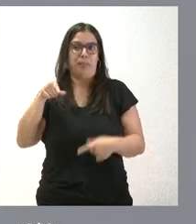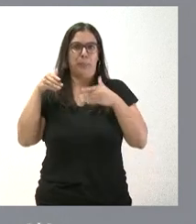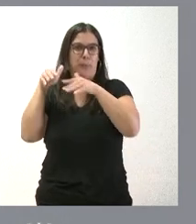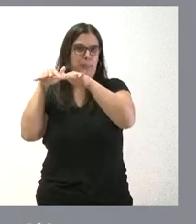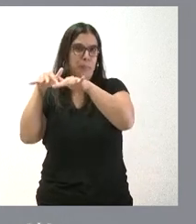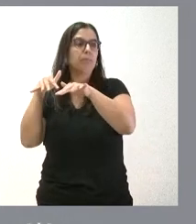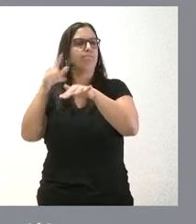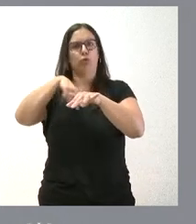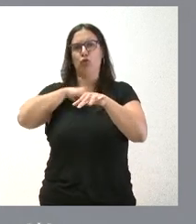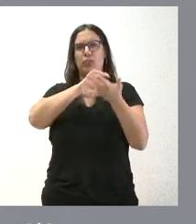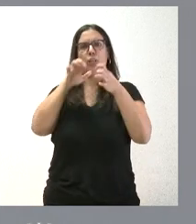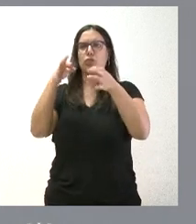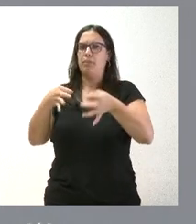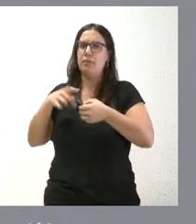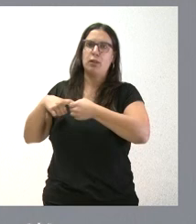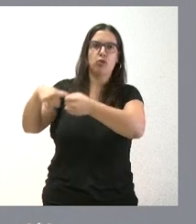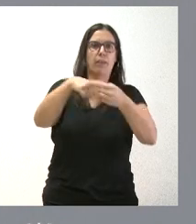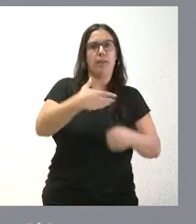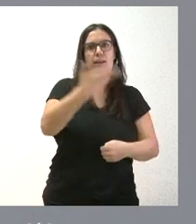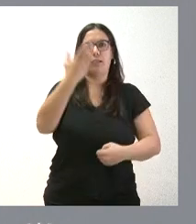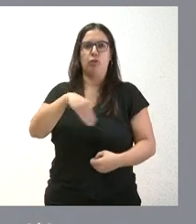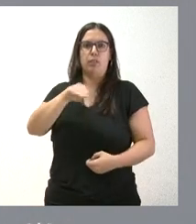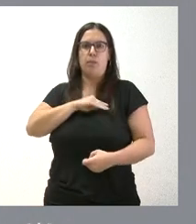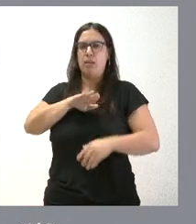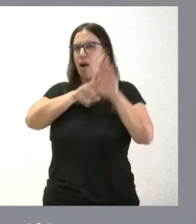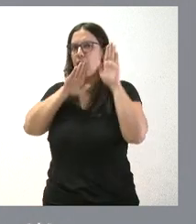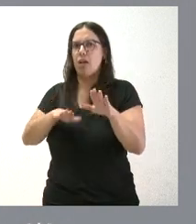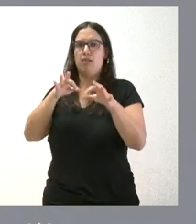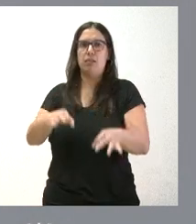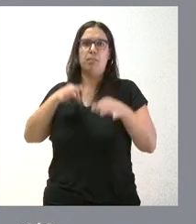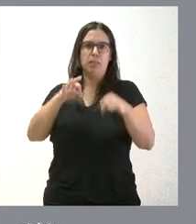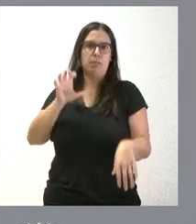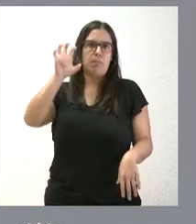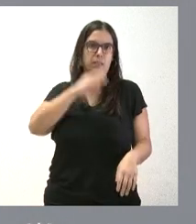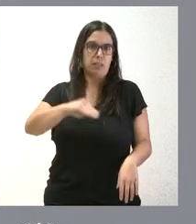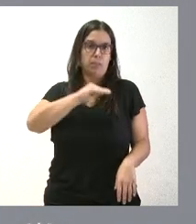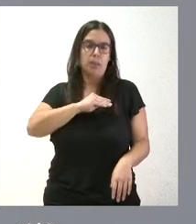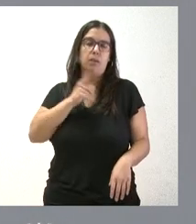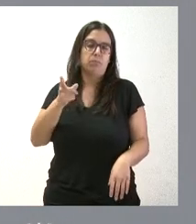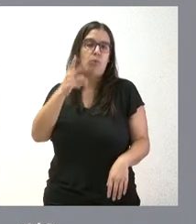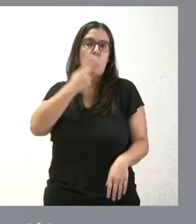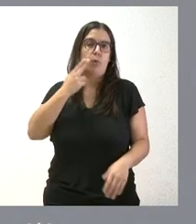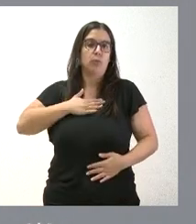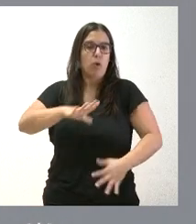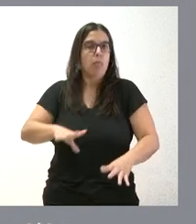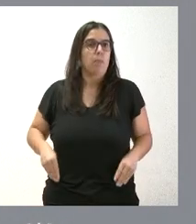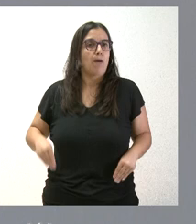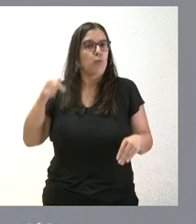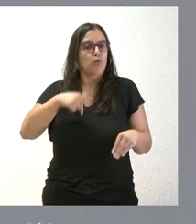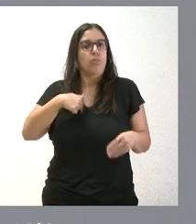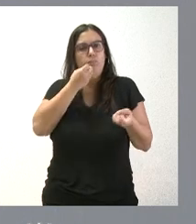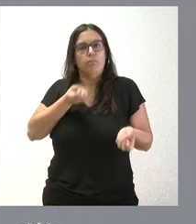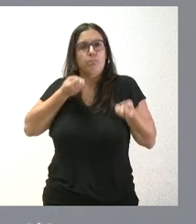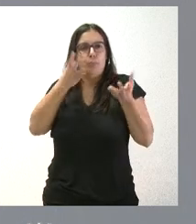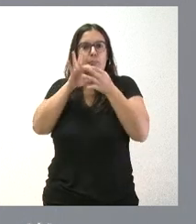León va a estar siempre solidaria con el conjunto de España leal a la nación española y este es el compromiso que asumimos hoy que yo le relato